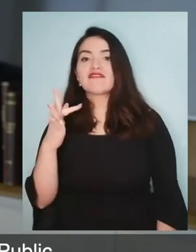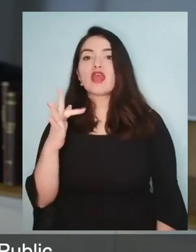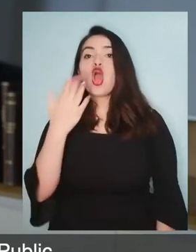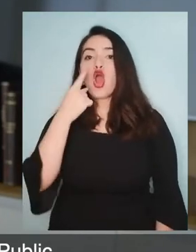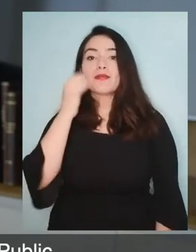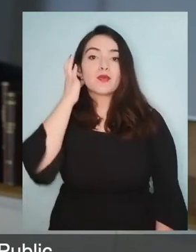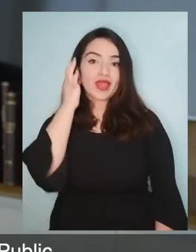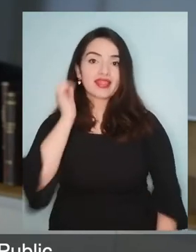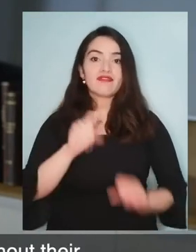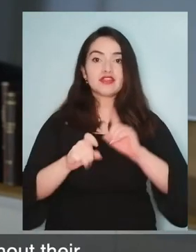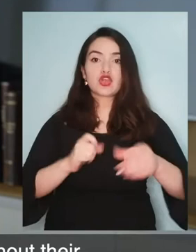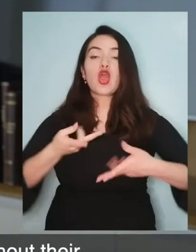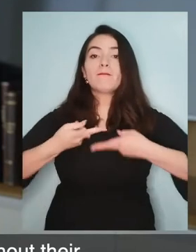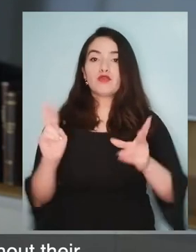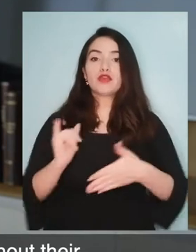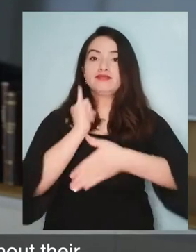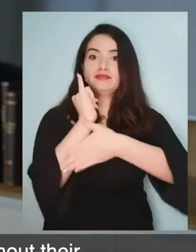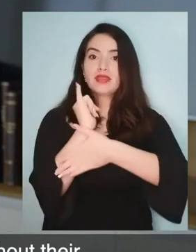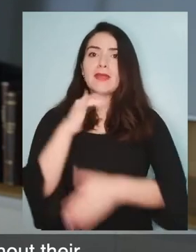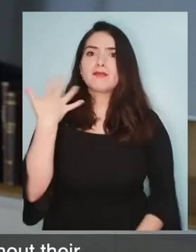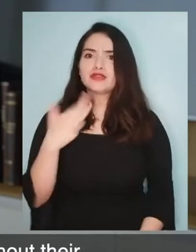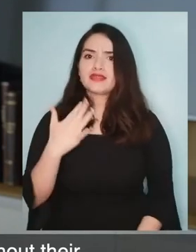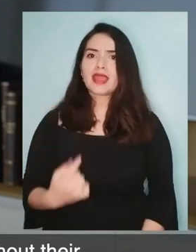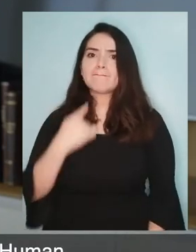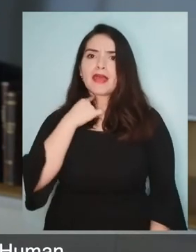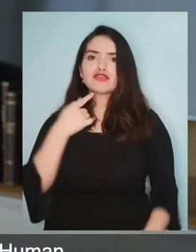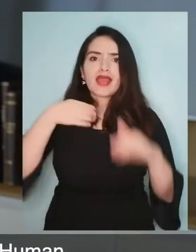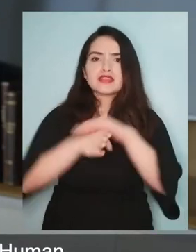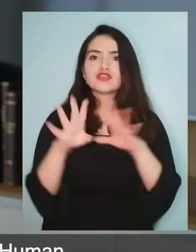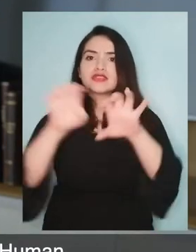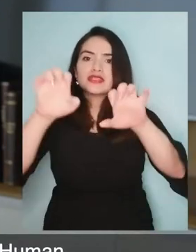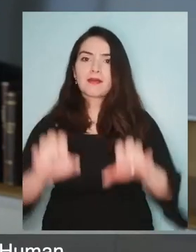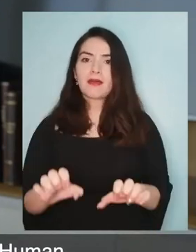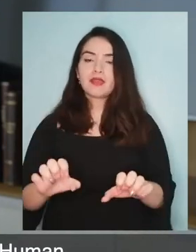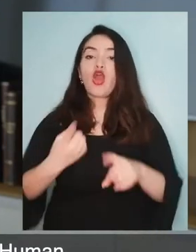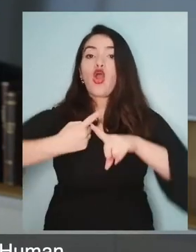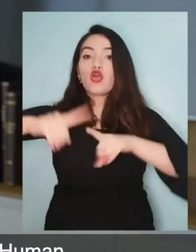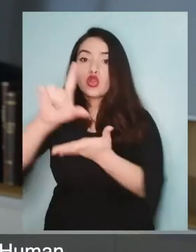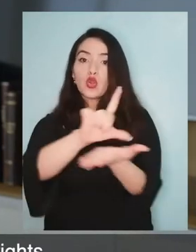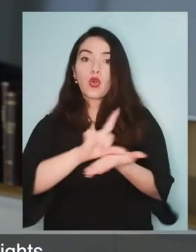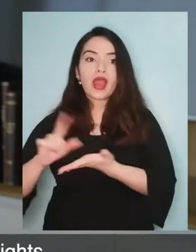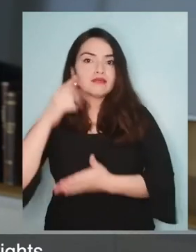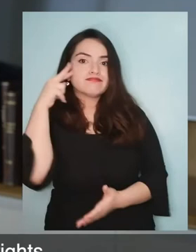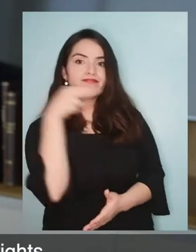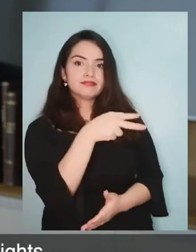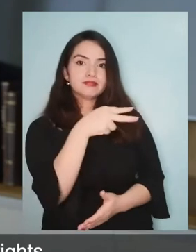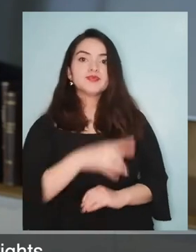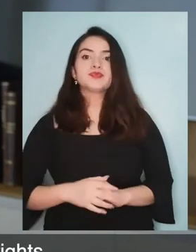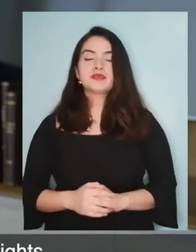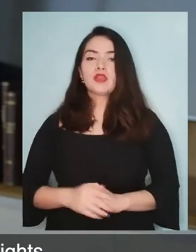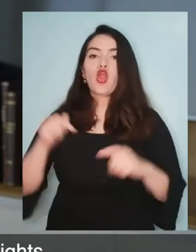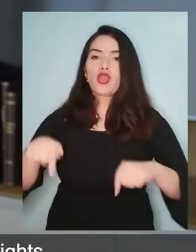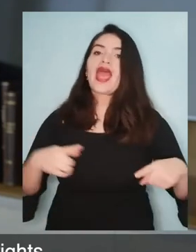IDEF, que con sus defensoras y defensores públicos interamericanos, instancia de directo e inédito impacto en el acceso a la justicia del sistema y observado en otros sistemas regionales,